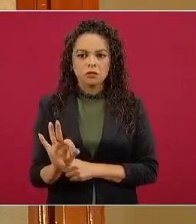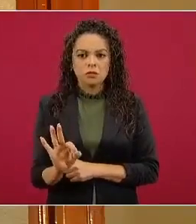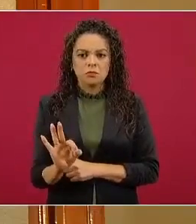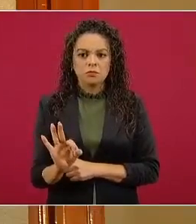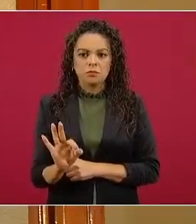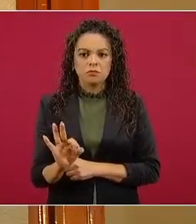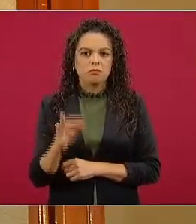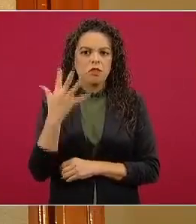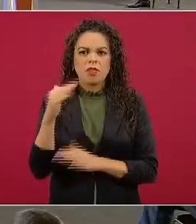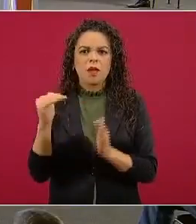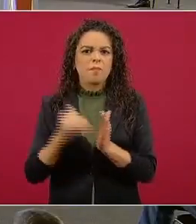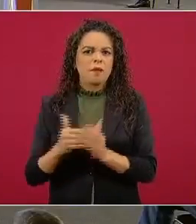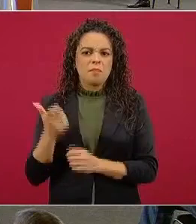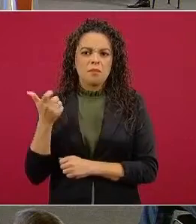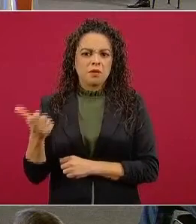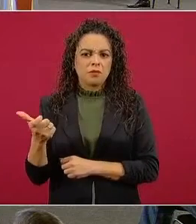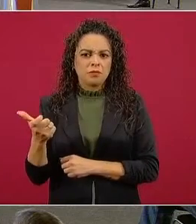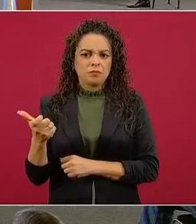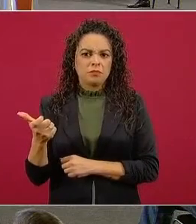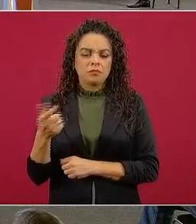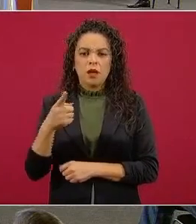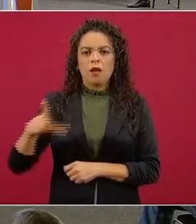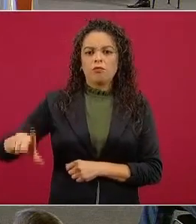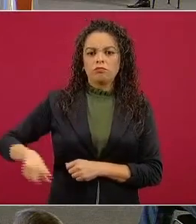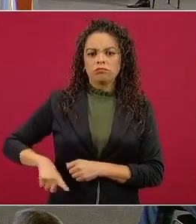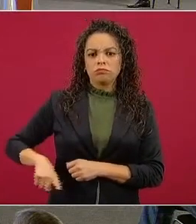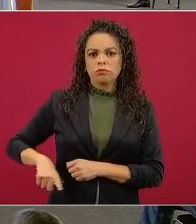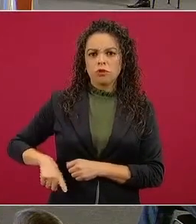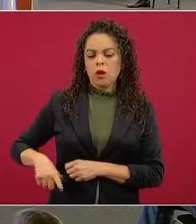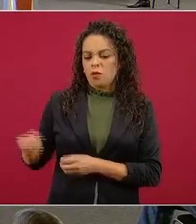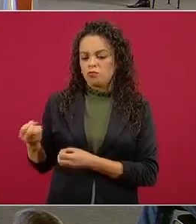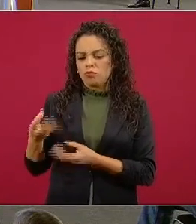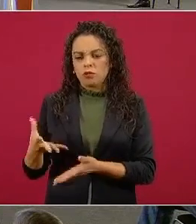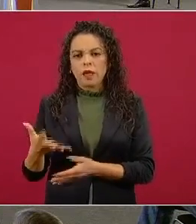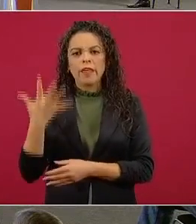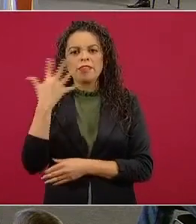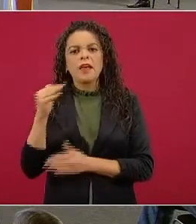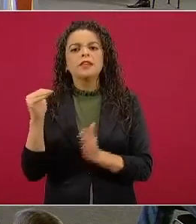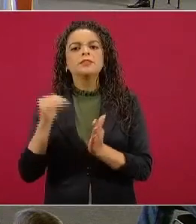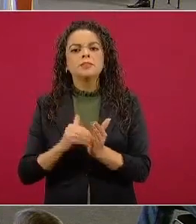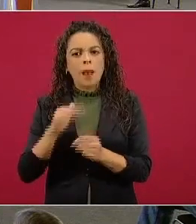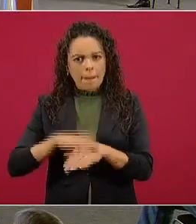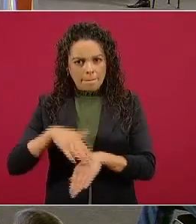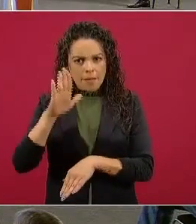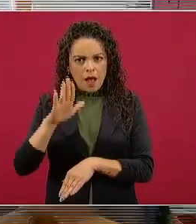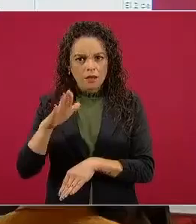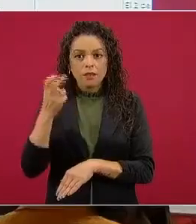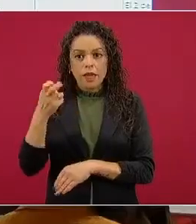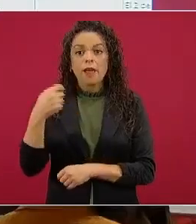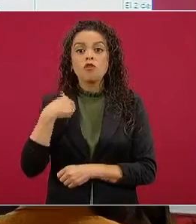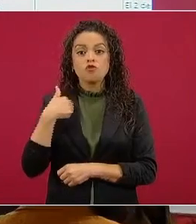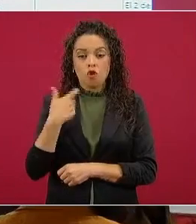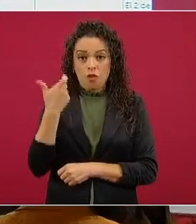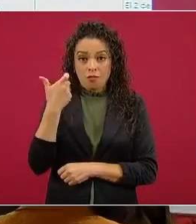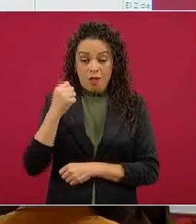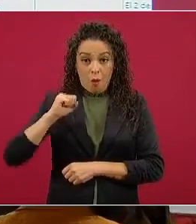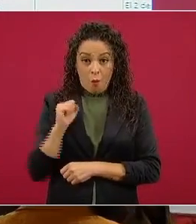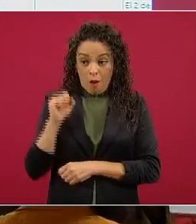mil pesos. y el gobierno me aportaba otros 10 mil de modo que ya ahorraba 20 mil.